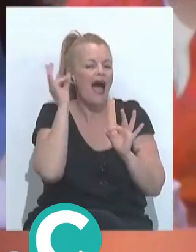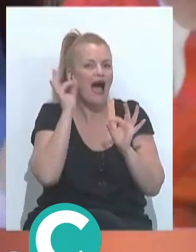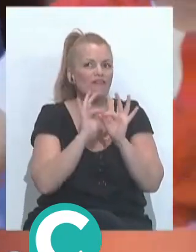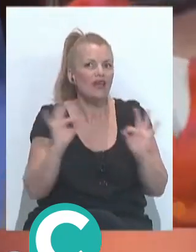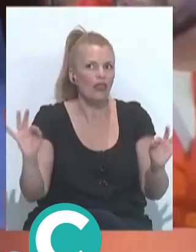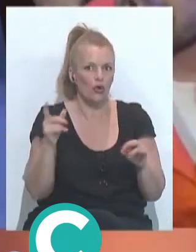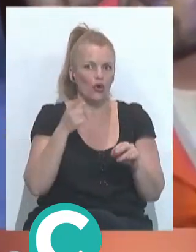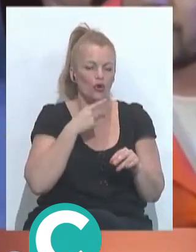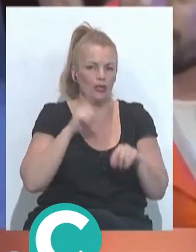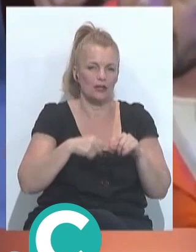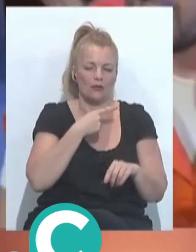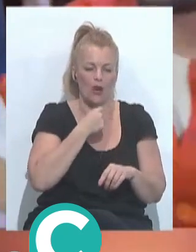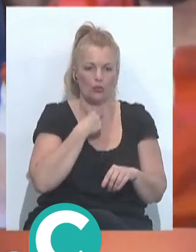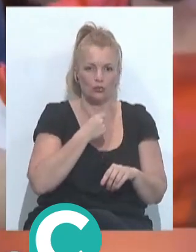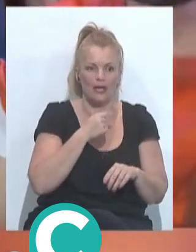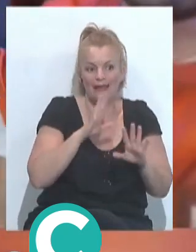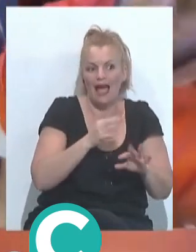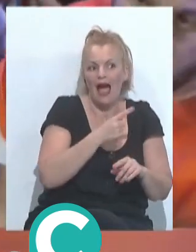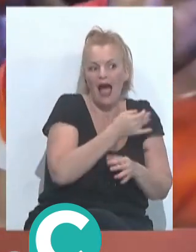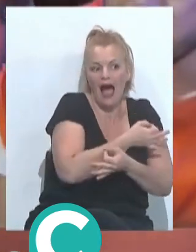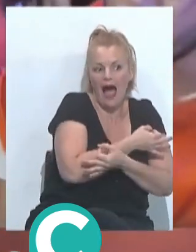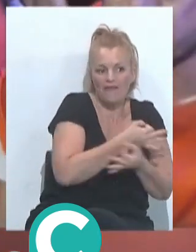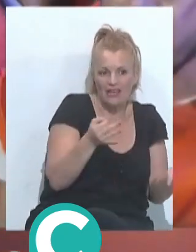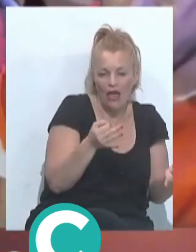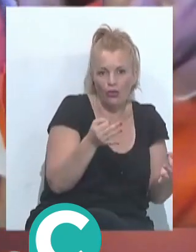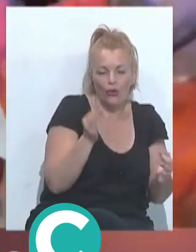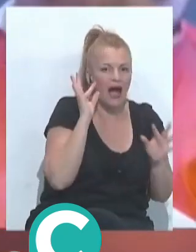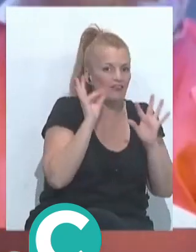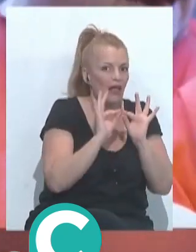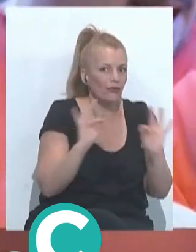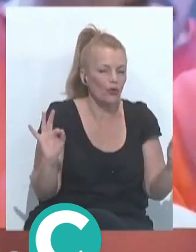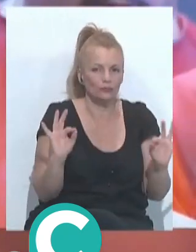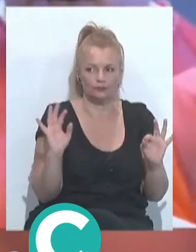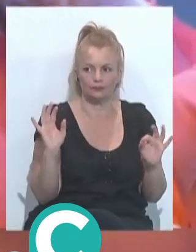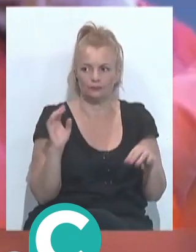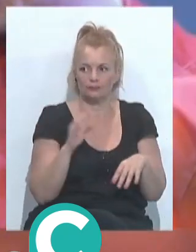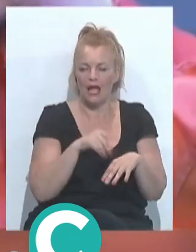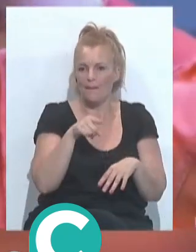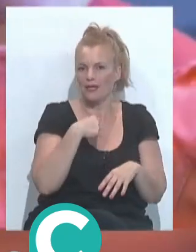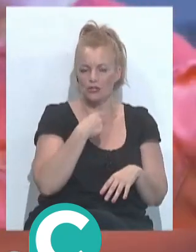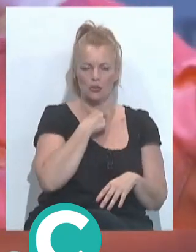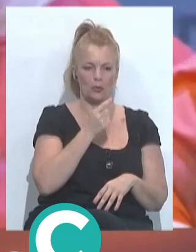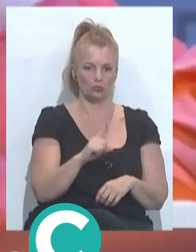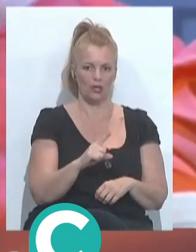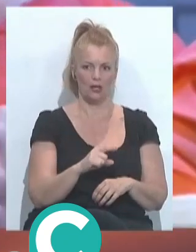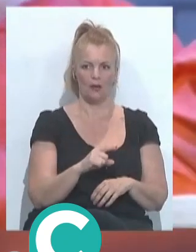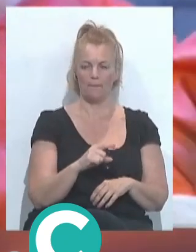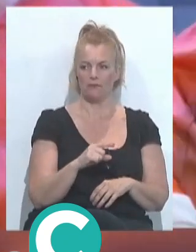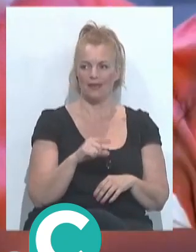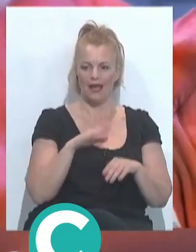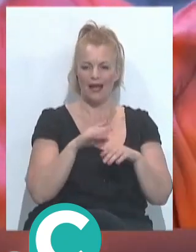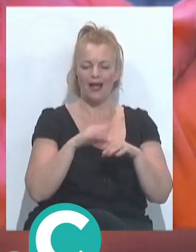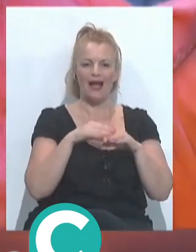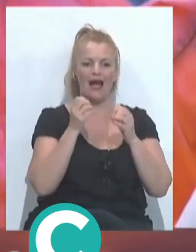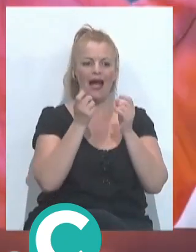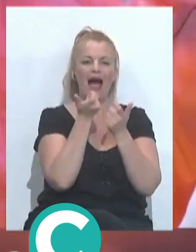afinación... ¿Está afinado o ¿Está afinado o no? ¿Está bien o no? Exactamente. A mí eso no me gusta, el apartado de afinación. Otra cosa, tú